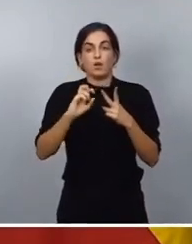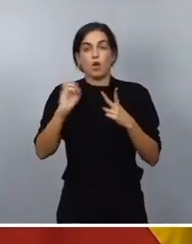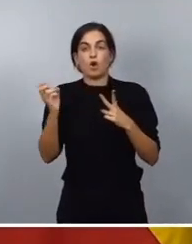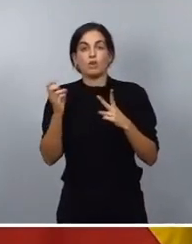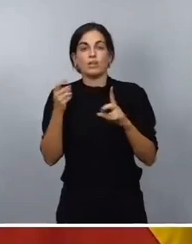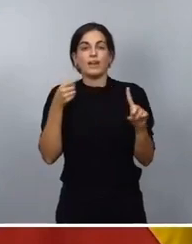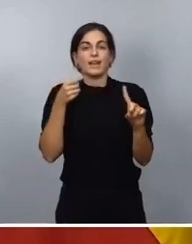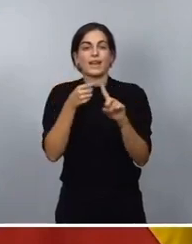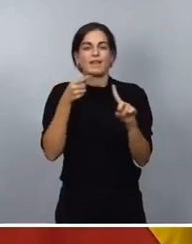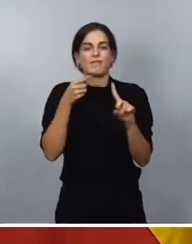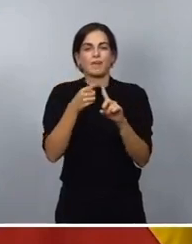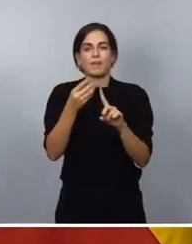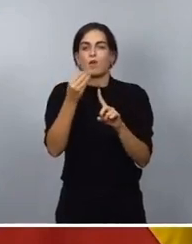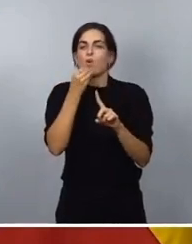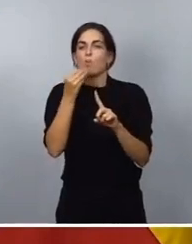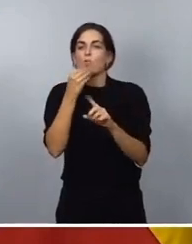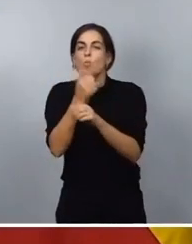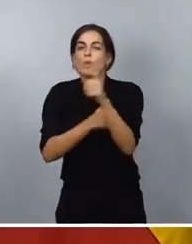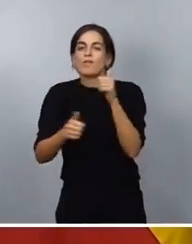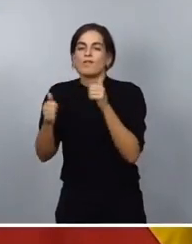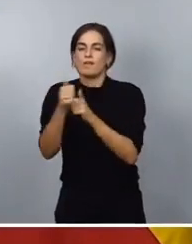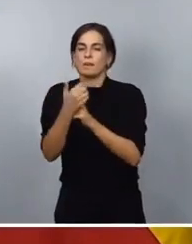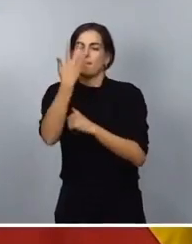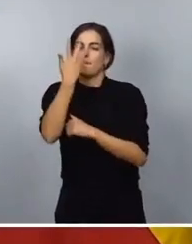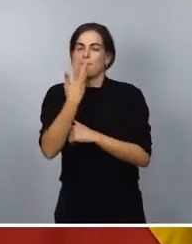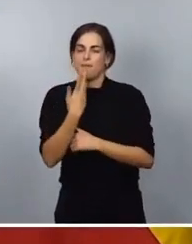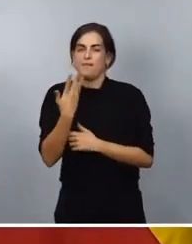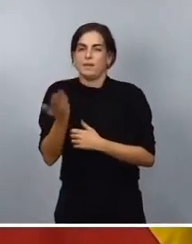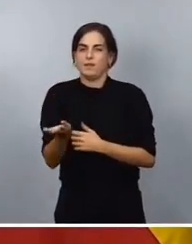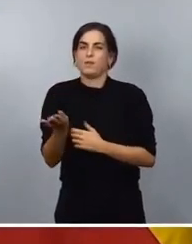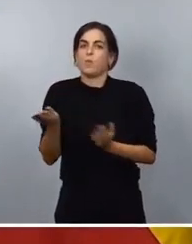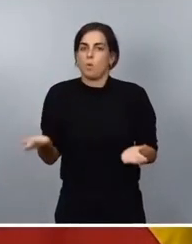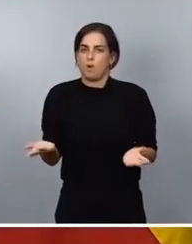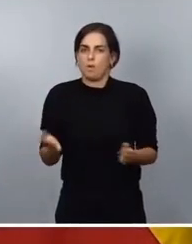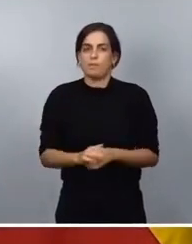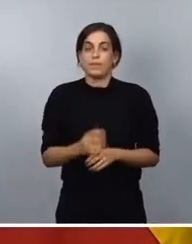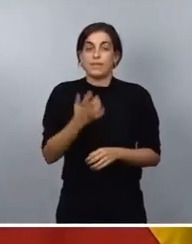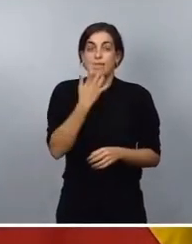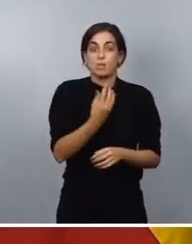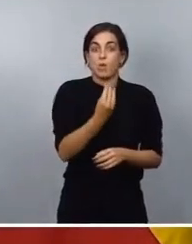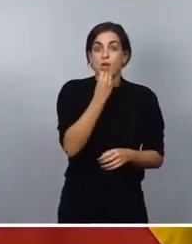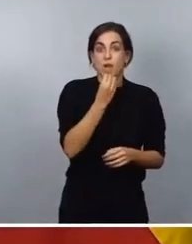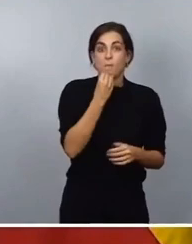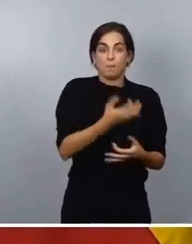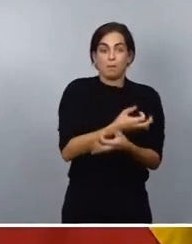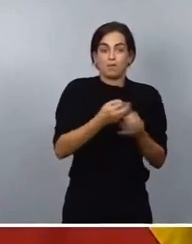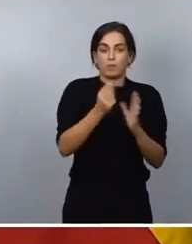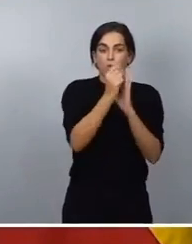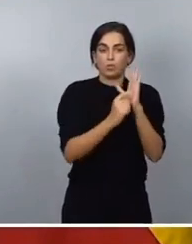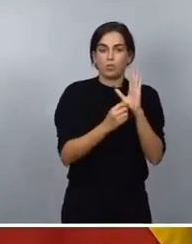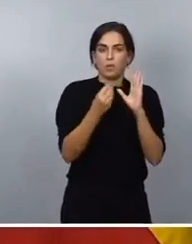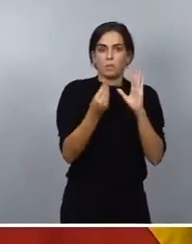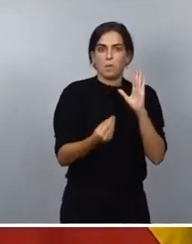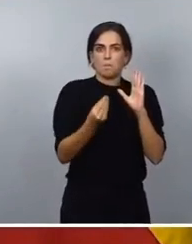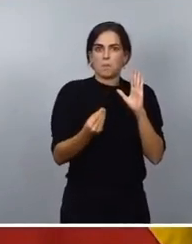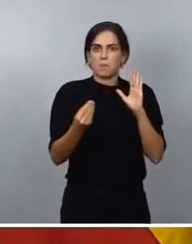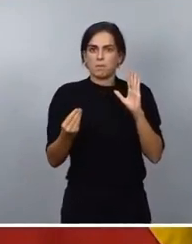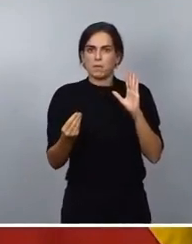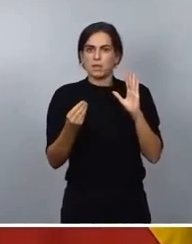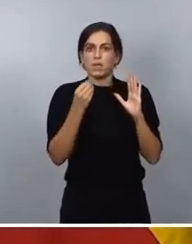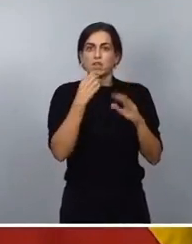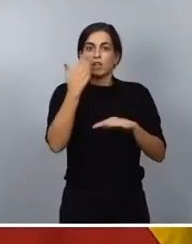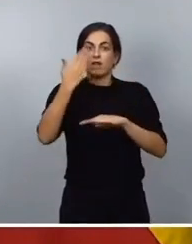preferente. Cuando un alimento está en perfectas condiciones y, por tanto, no se ha llegado a su fecha de caducidad,